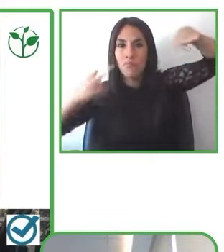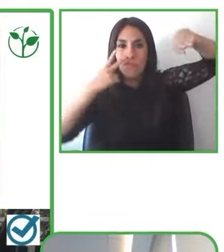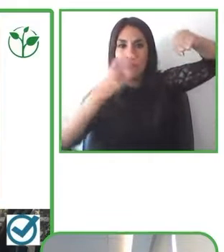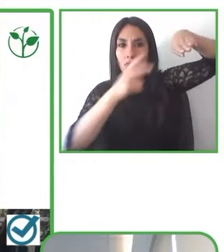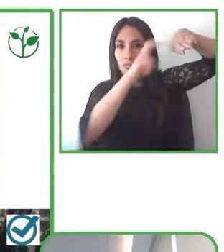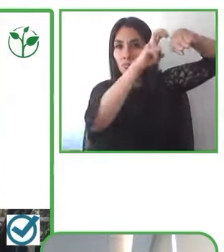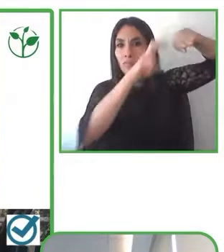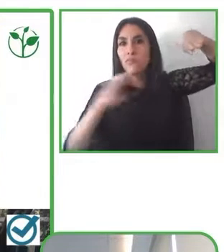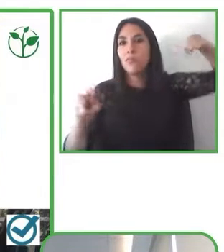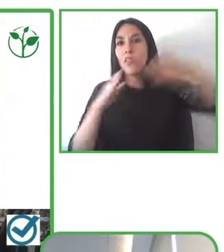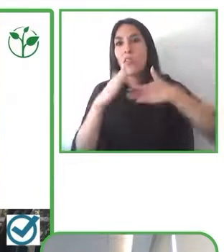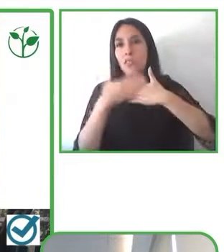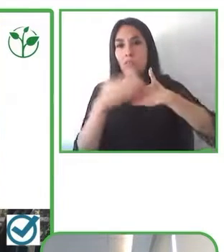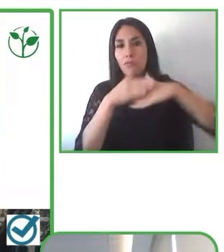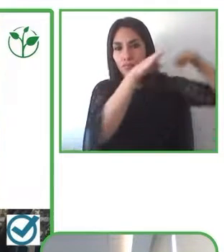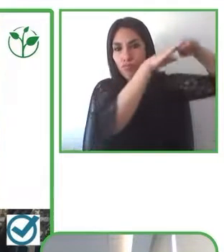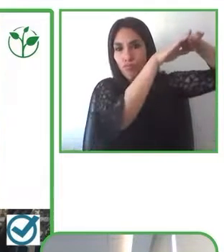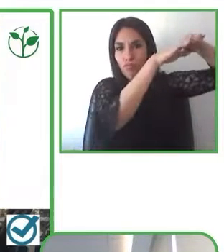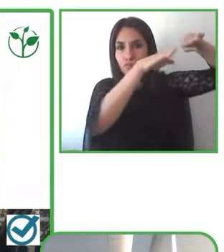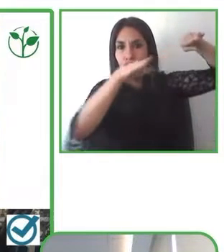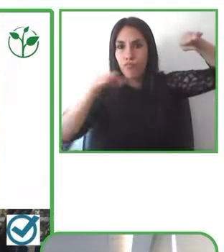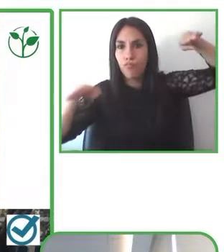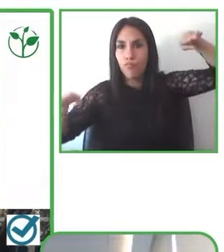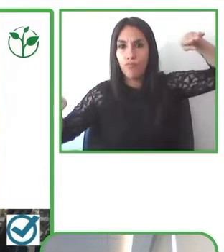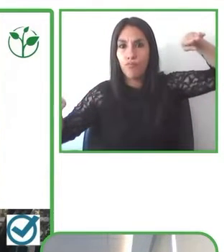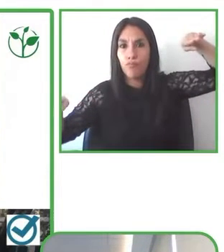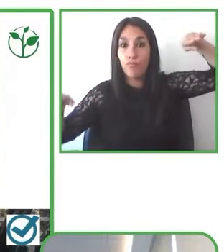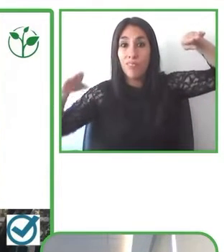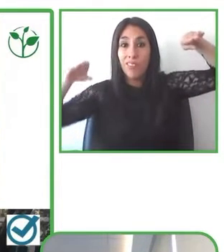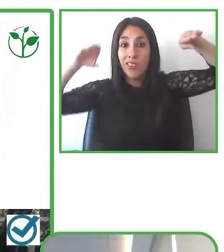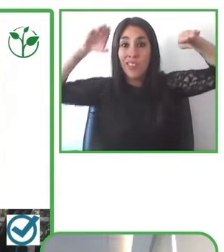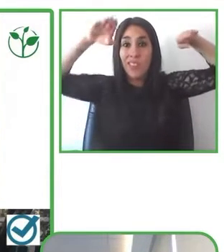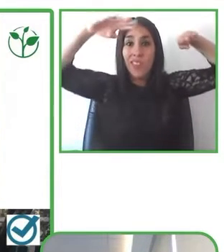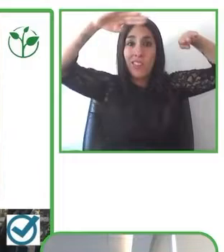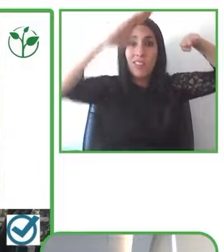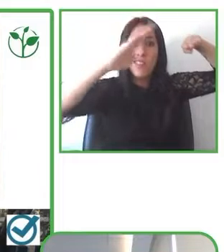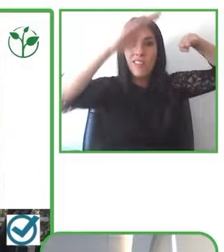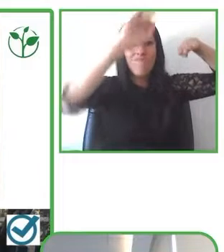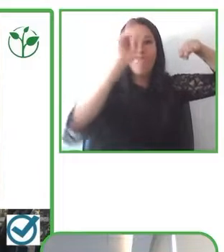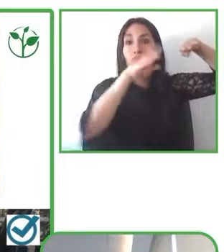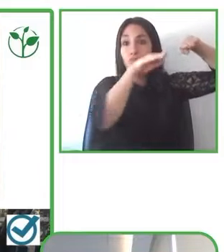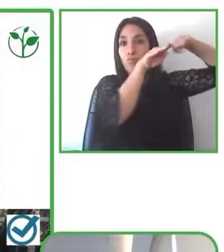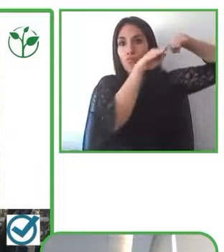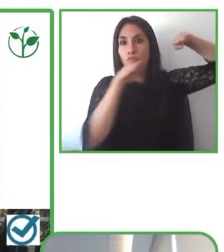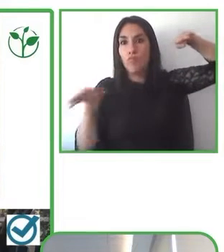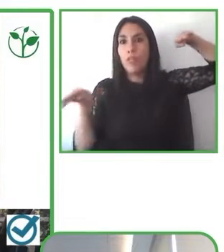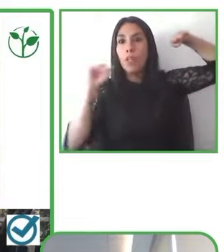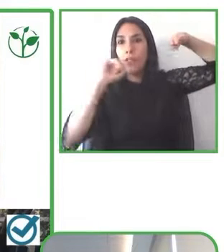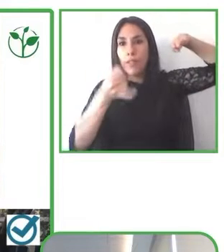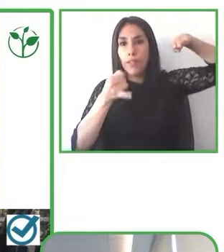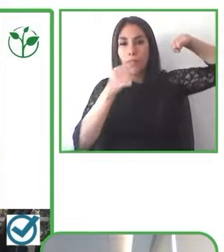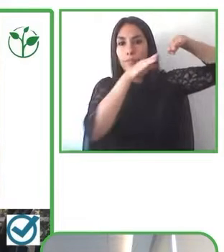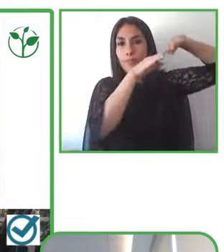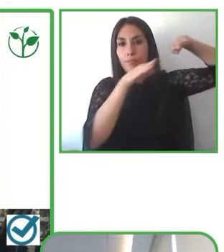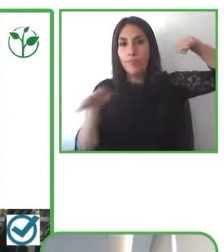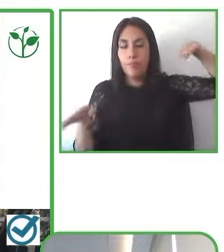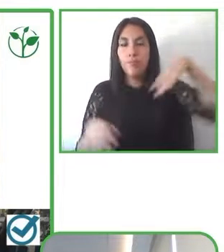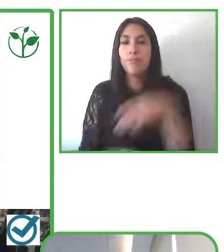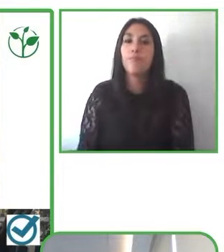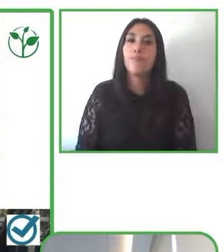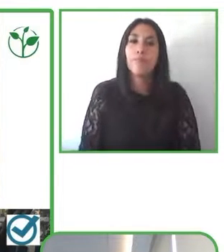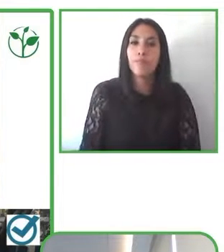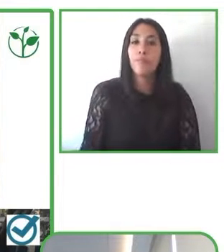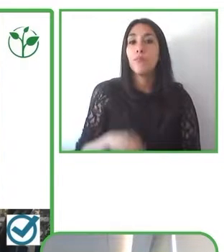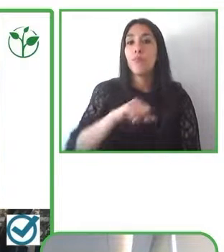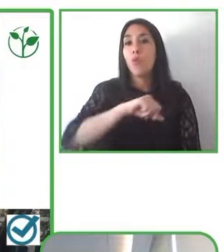y hace accesible el área de juegos infantiles y los rebajes de vereda amplían la zona de intersección para dar la longitud